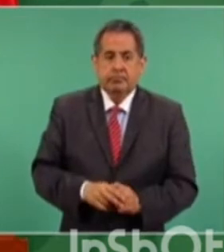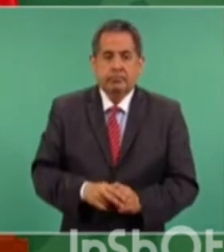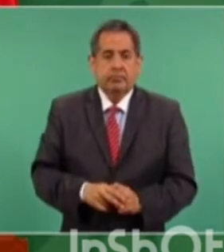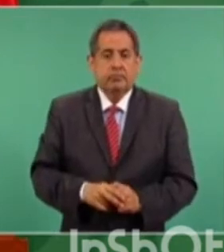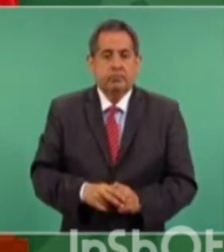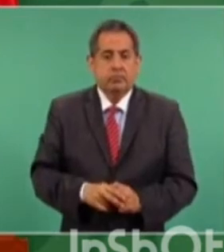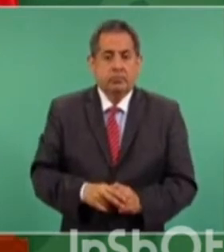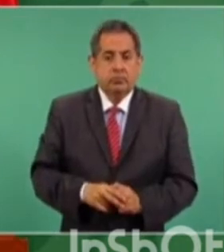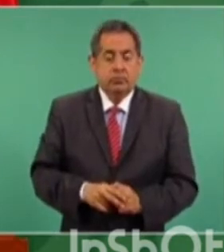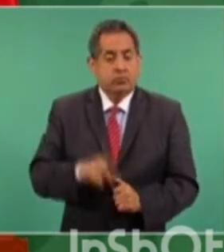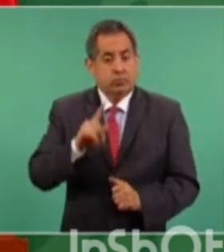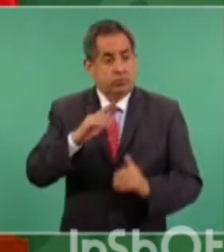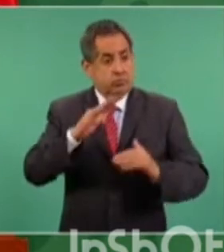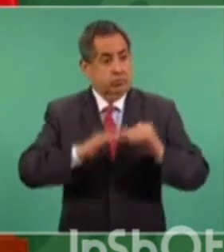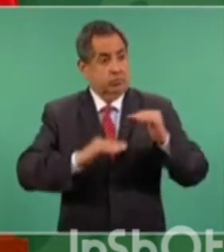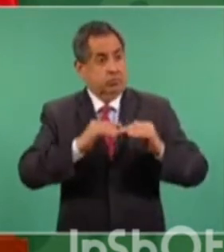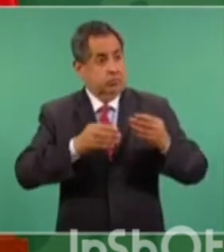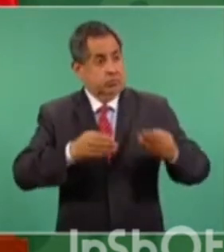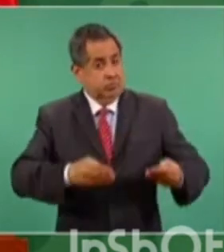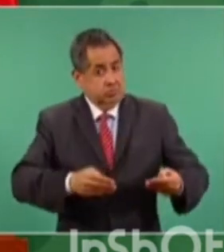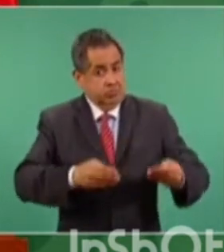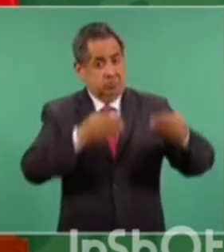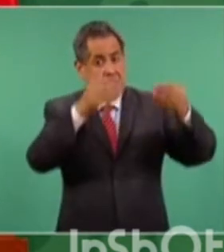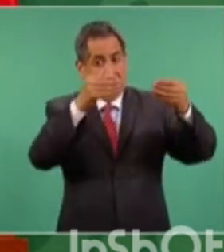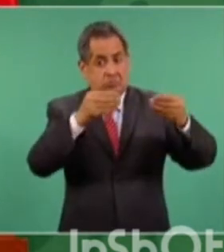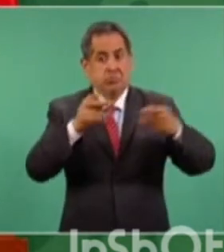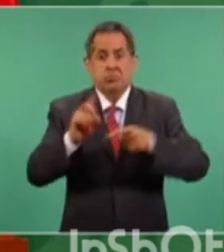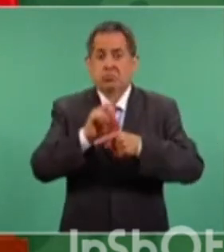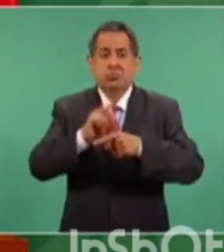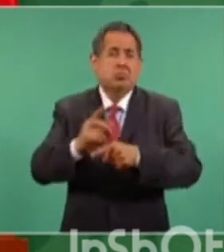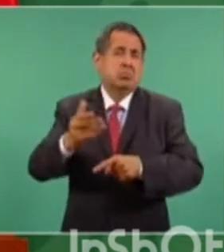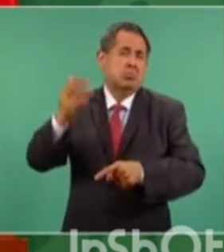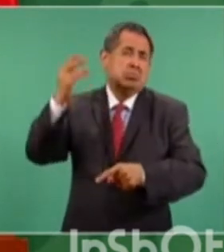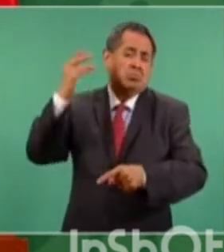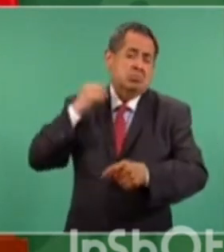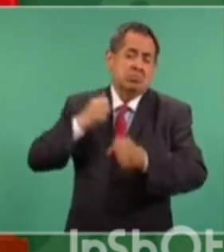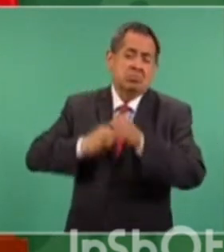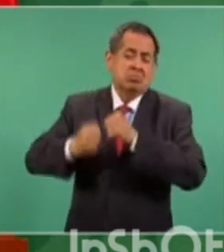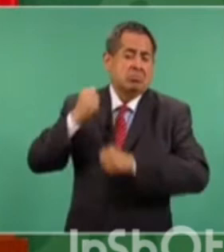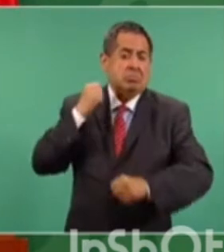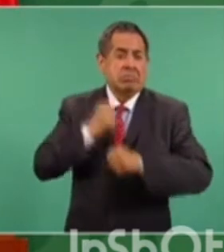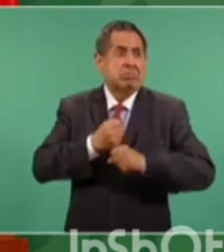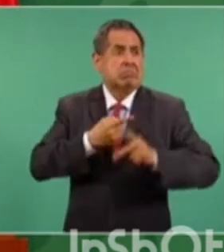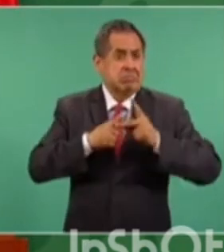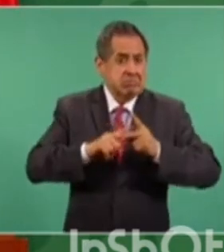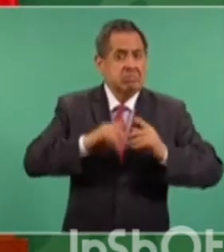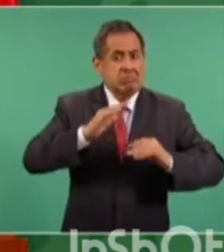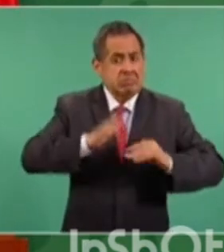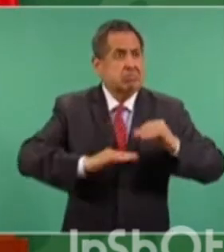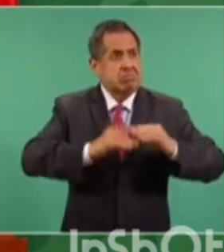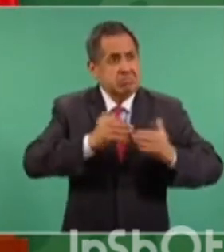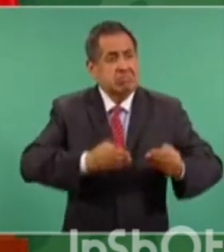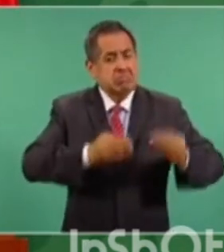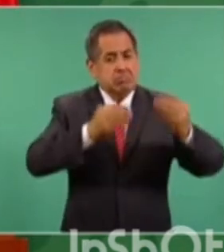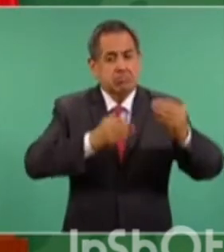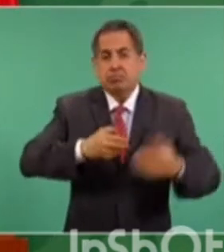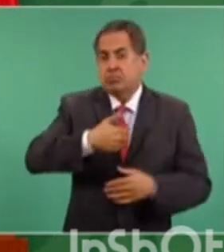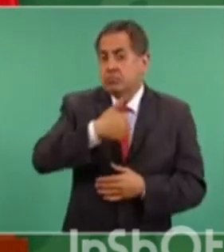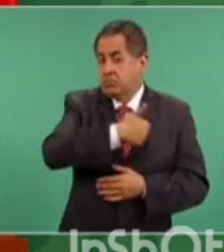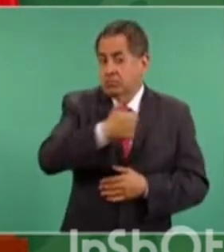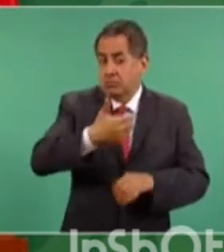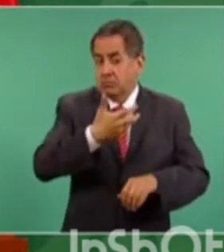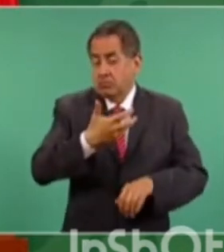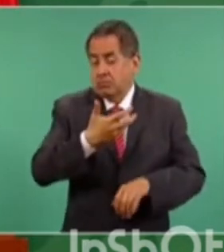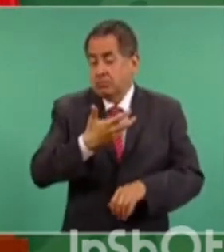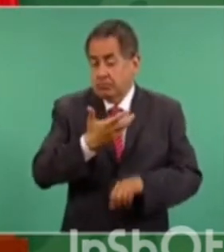que el muro se viene construyendo desde hace mucho tiempo. Cada presidente de